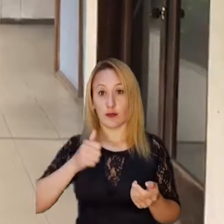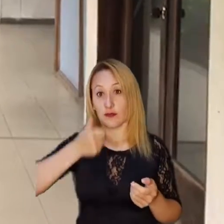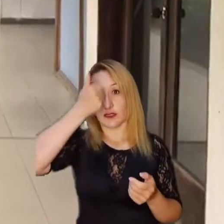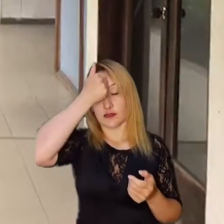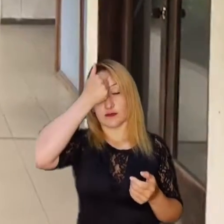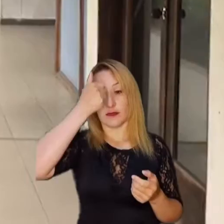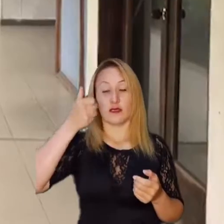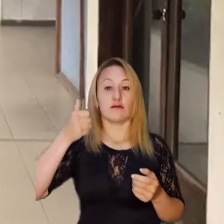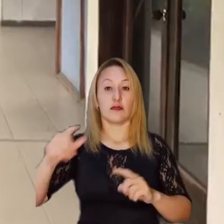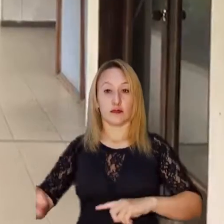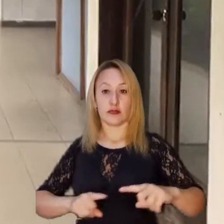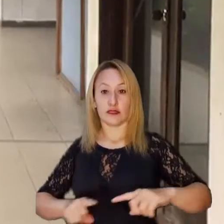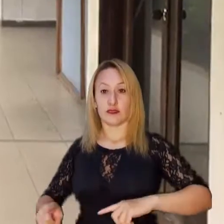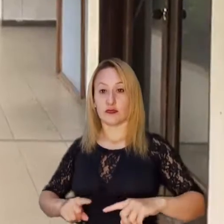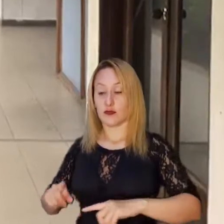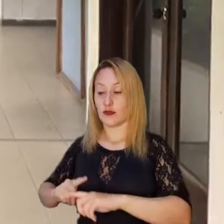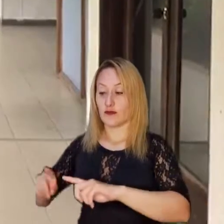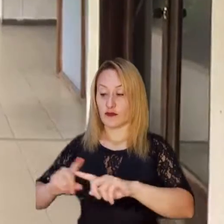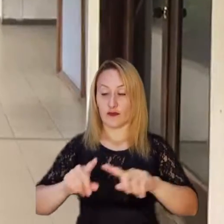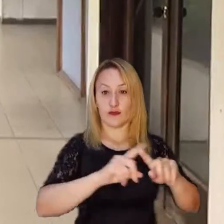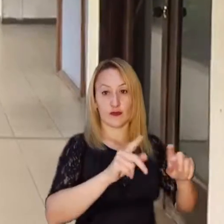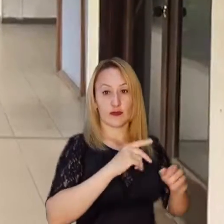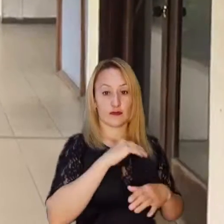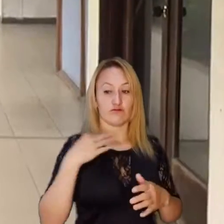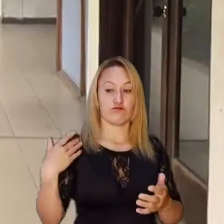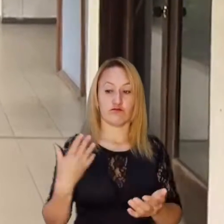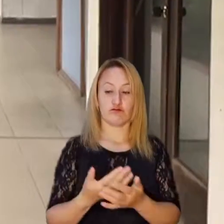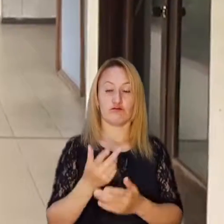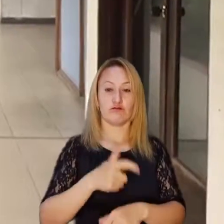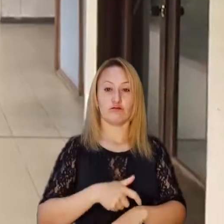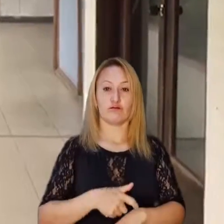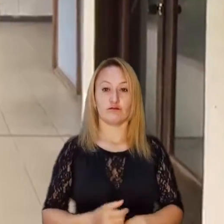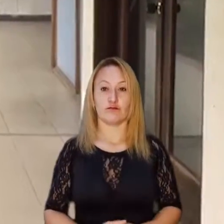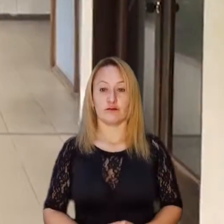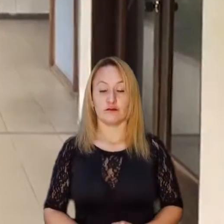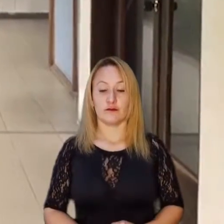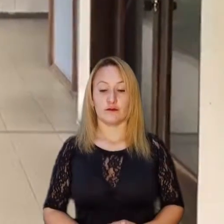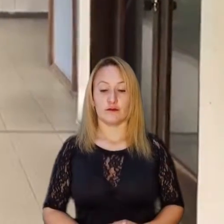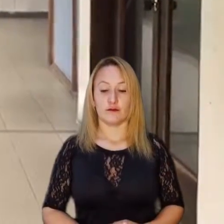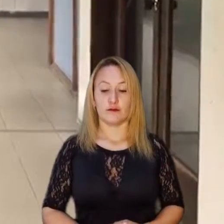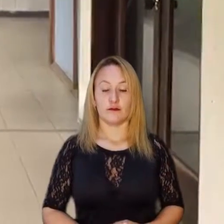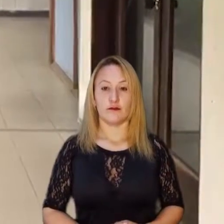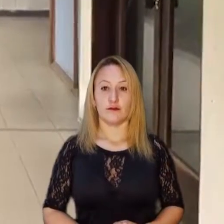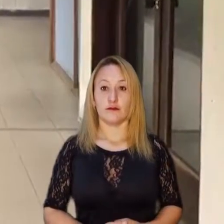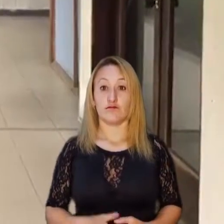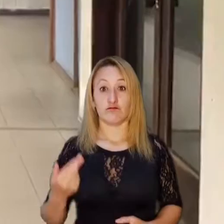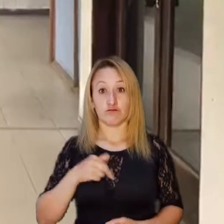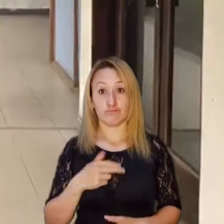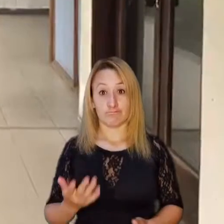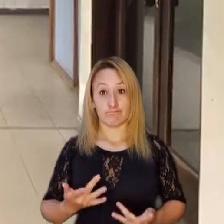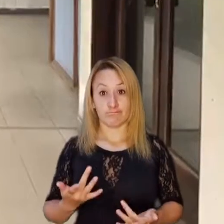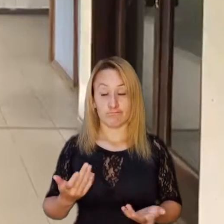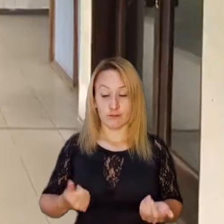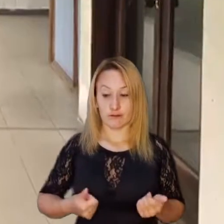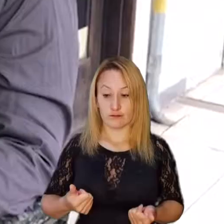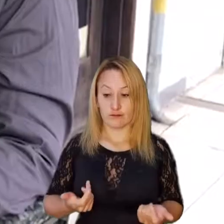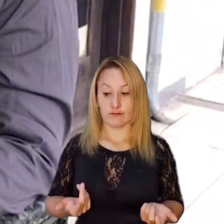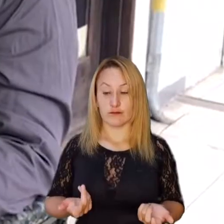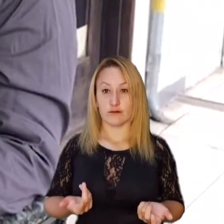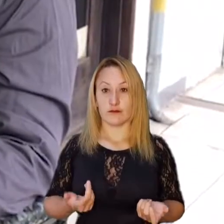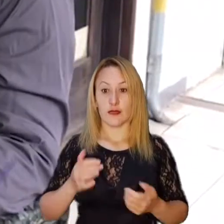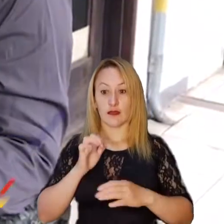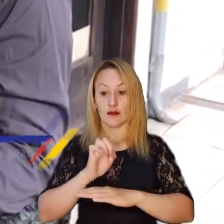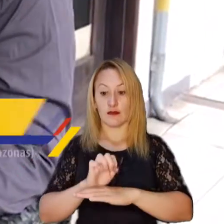focalizada porque es una población que debe ser priorizada en todas las administraciones y en todas las naciones.